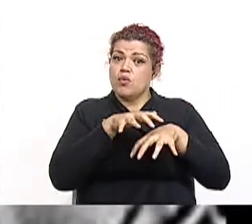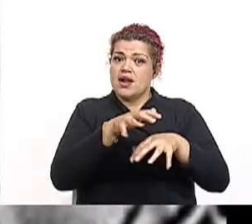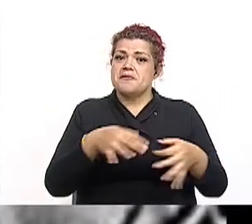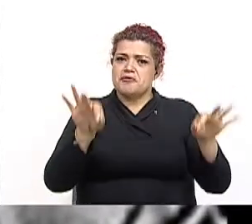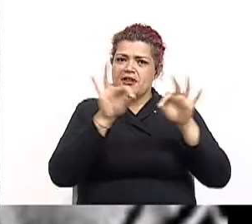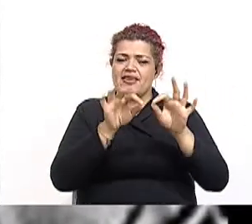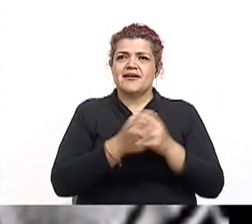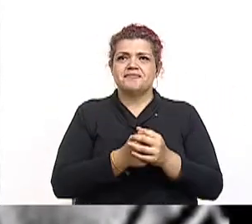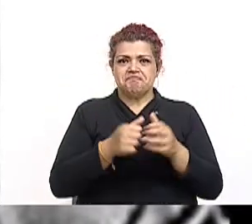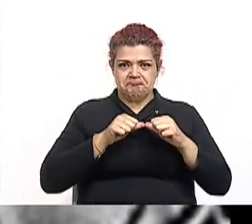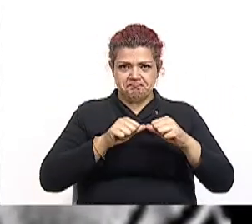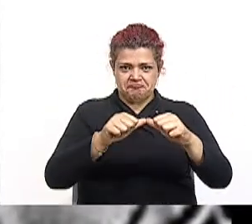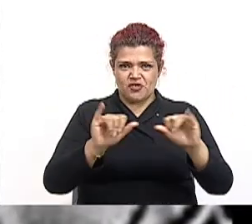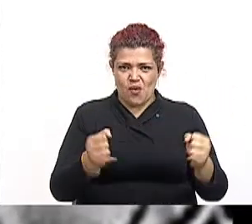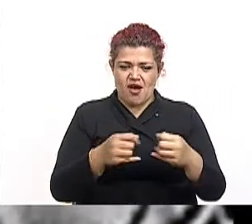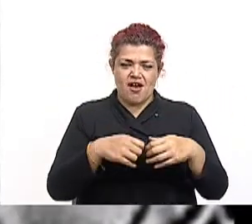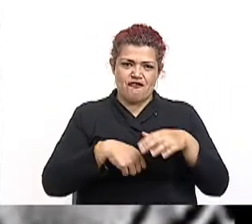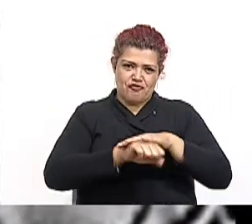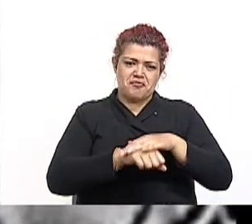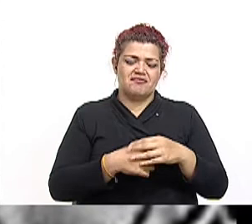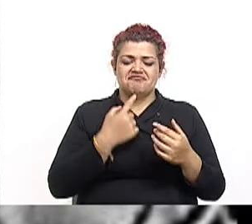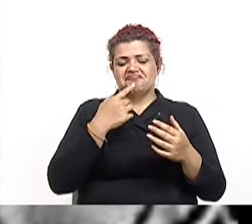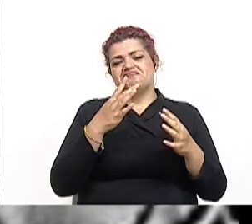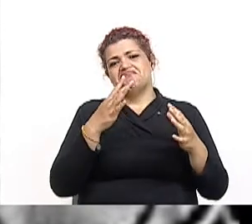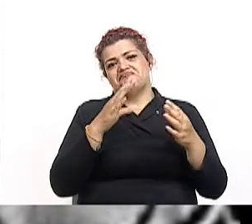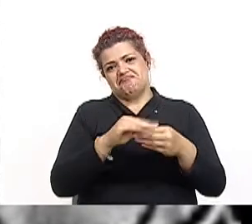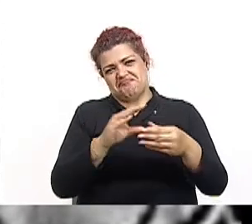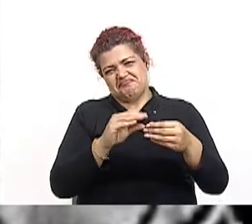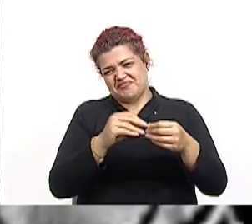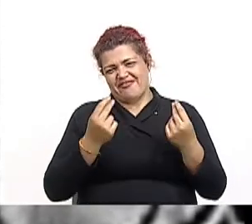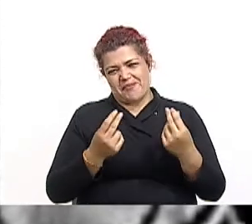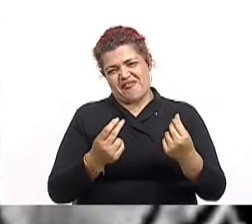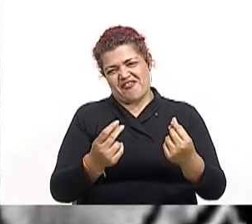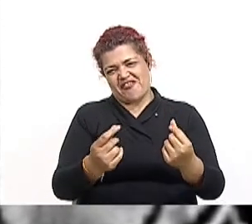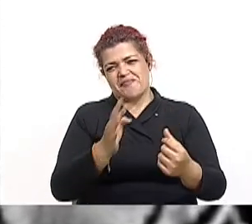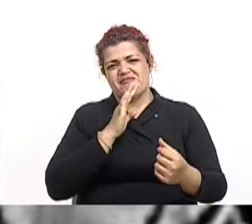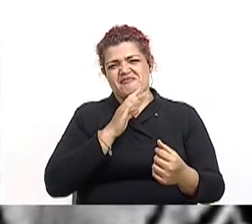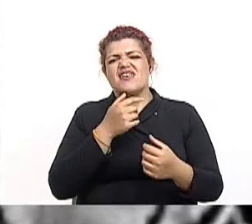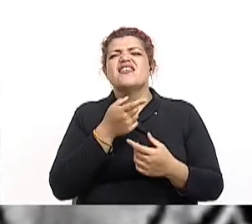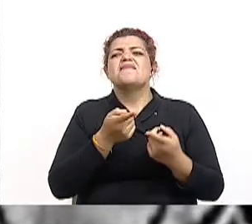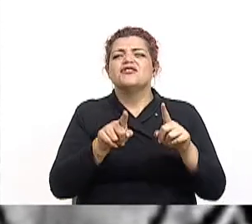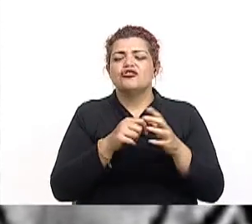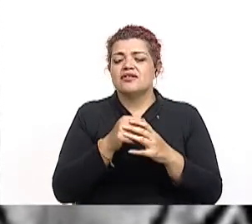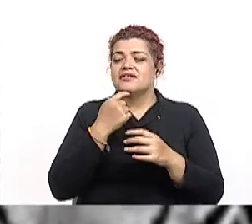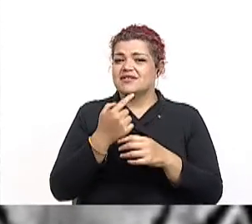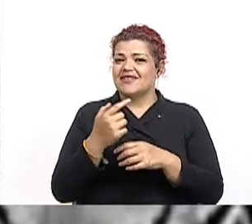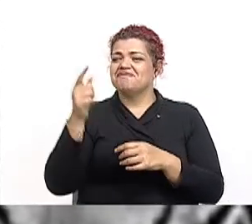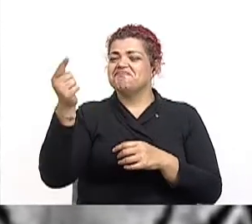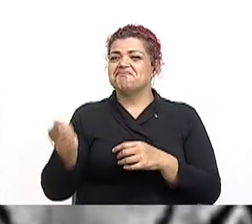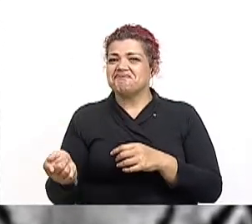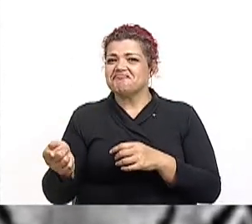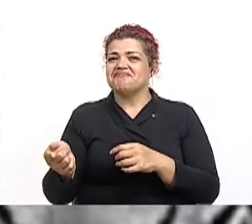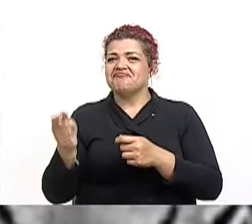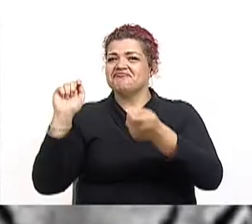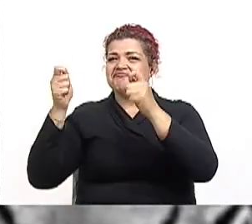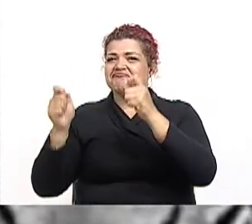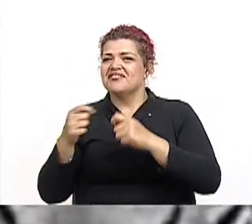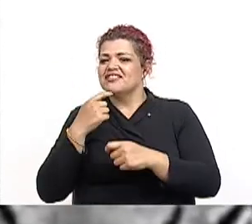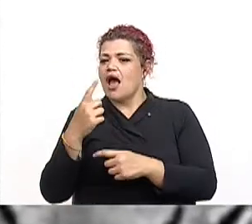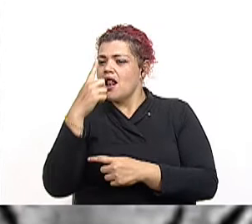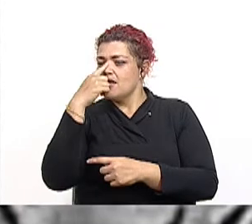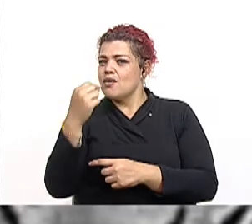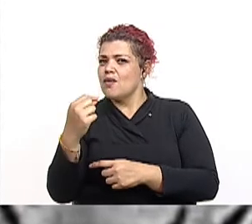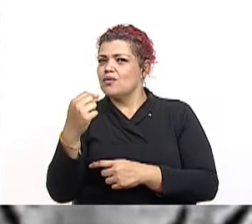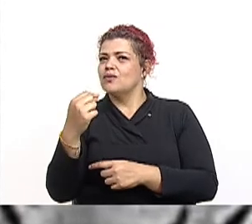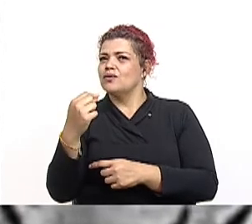en un vibrante choque de trenes. Nos acercamos poco a poco a la década de los 40. Calderón Guardia envía delante a dos de sus más talentosos delanteros. Víctor Manuel Sanabria y Manuel Mora Valverde.